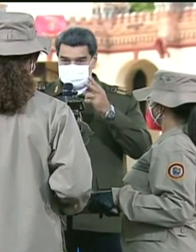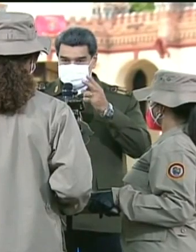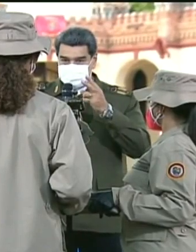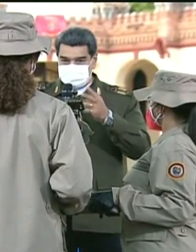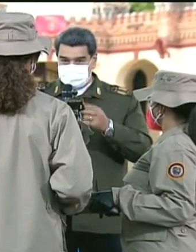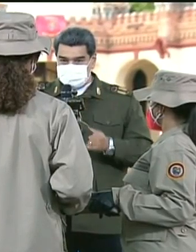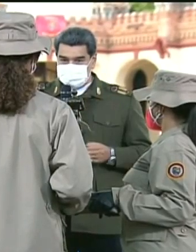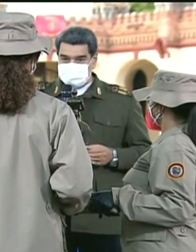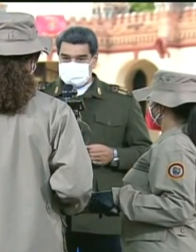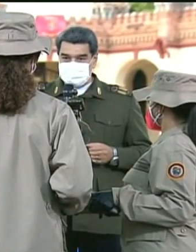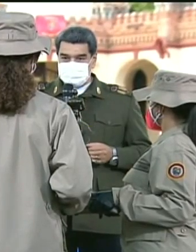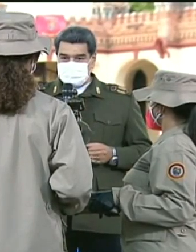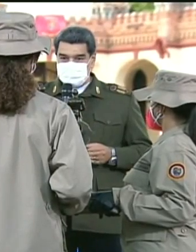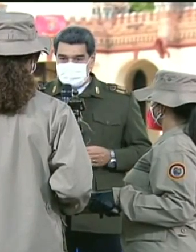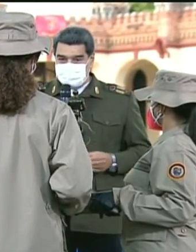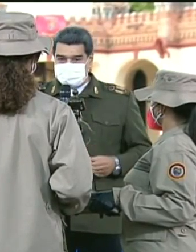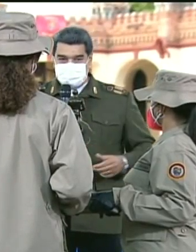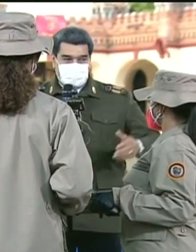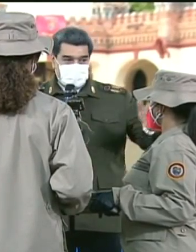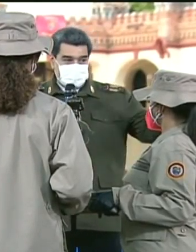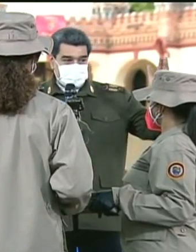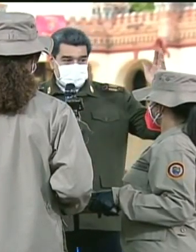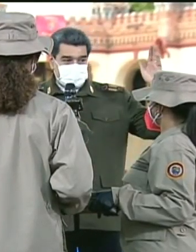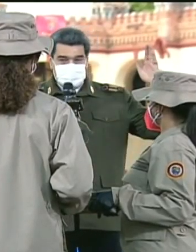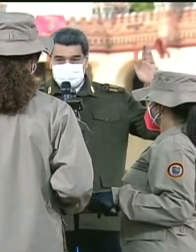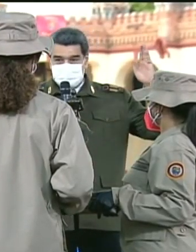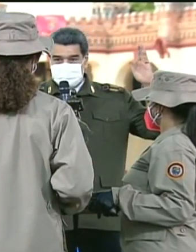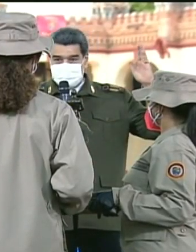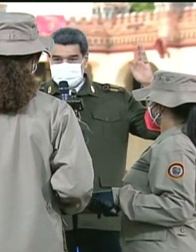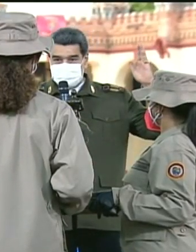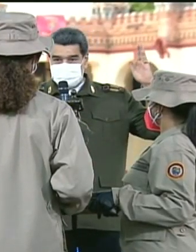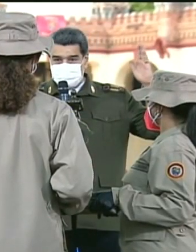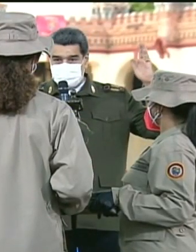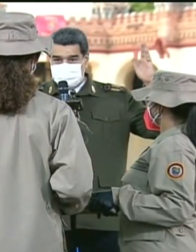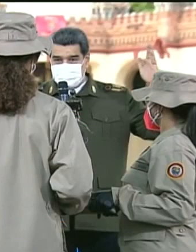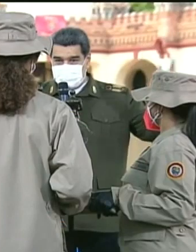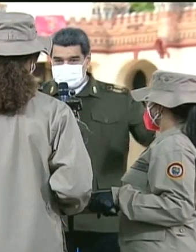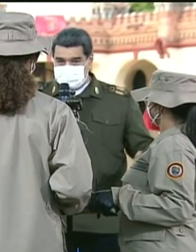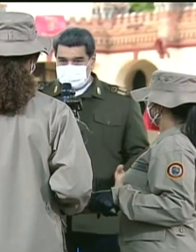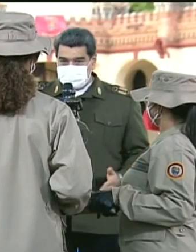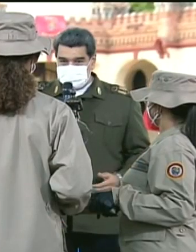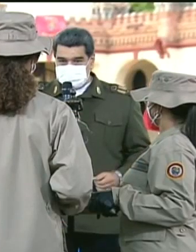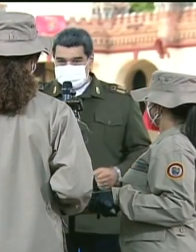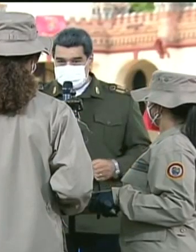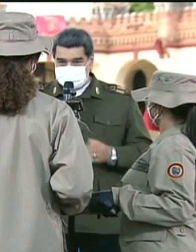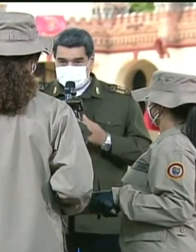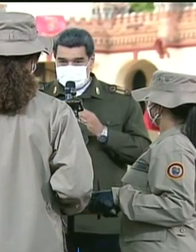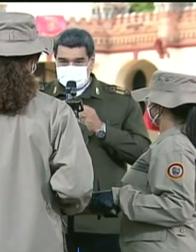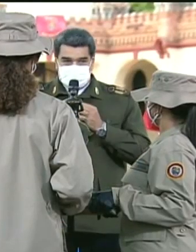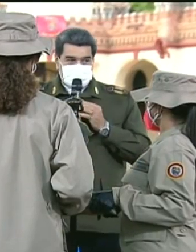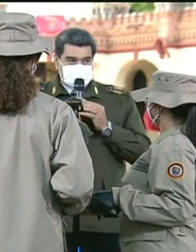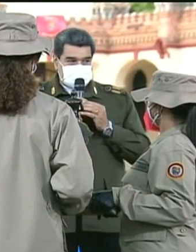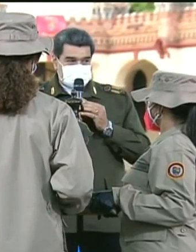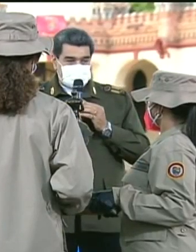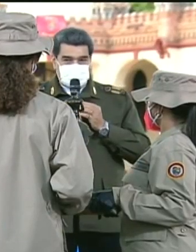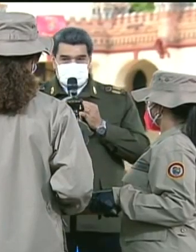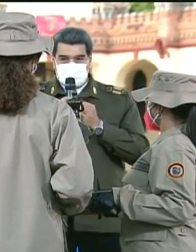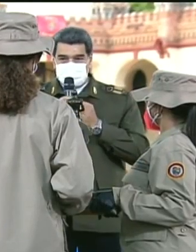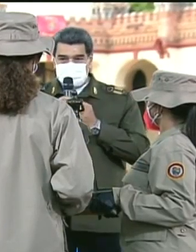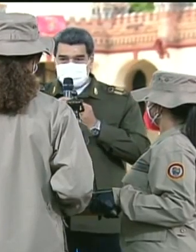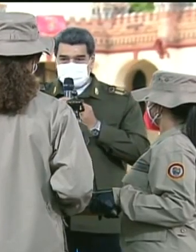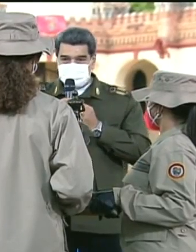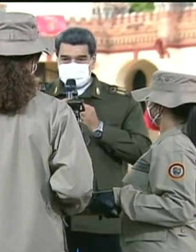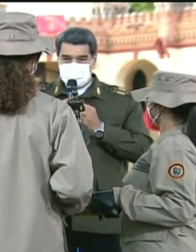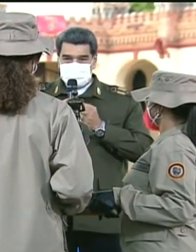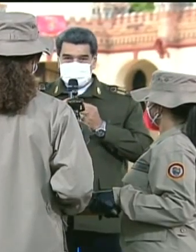¿Sabes cuál es el segundo regalo? Las palabras volcánicas y contundentes que ha dado esta muchacha